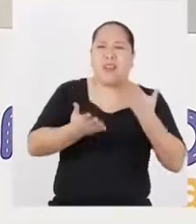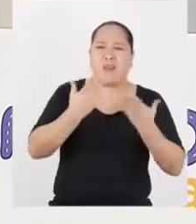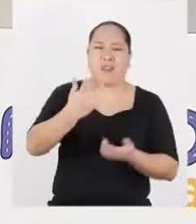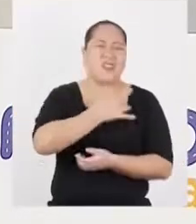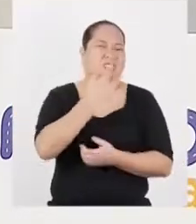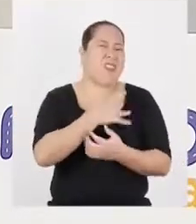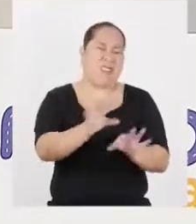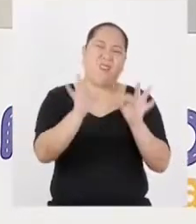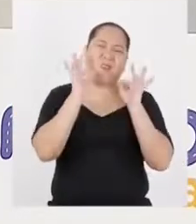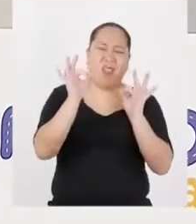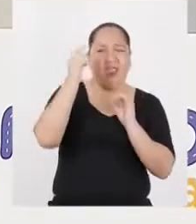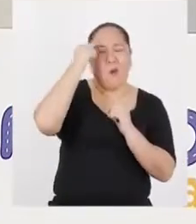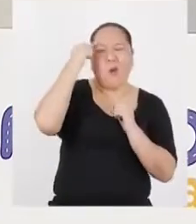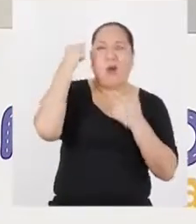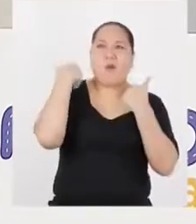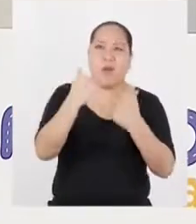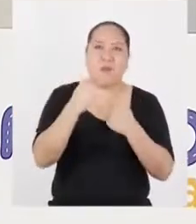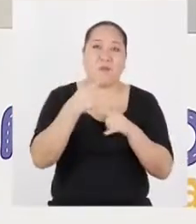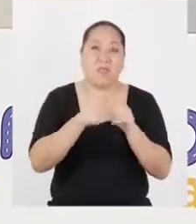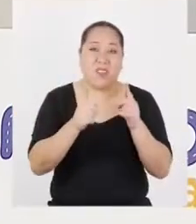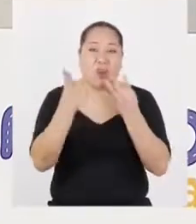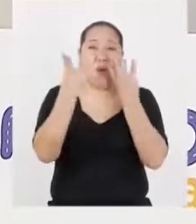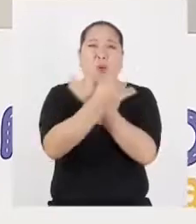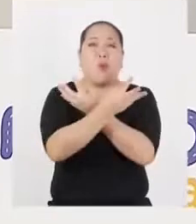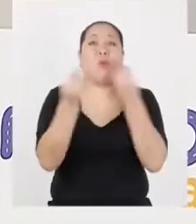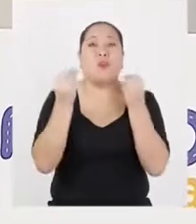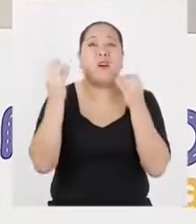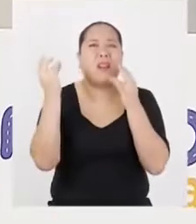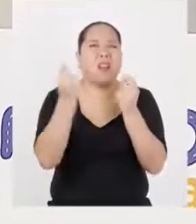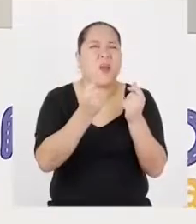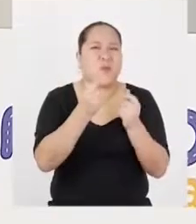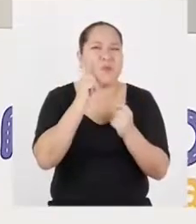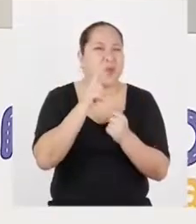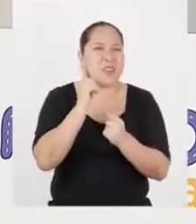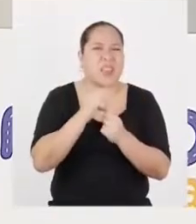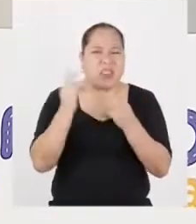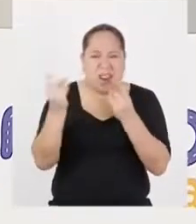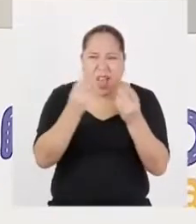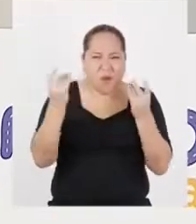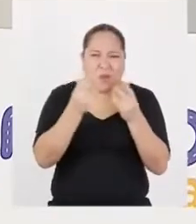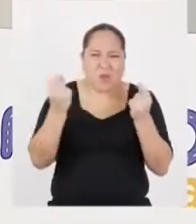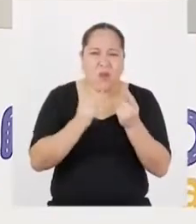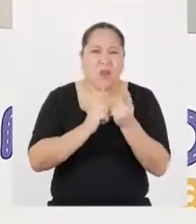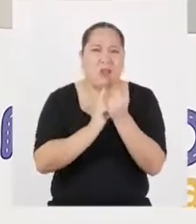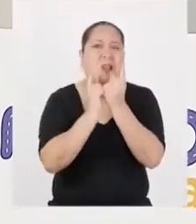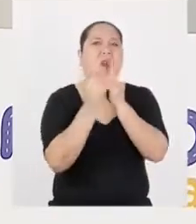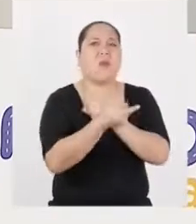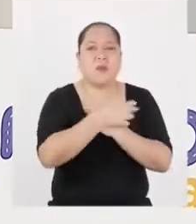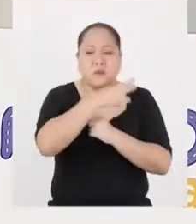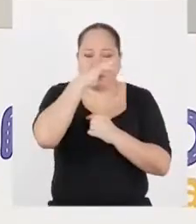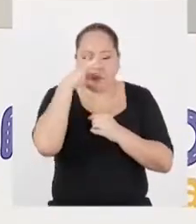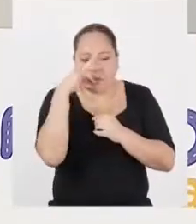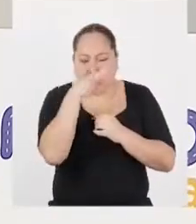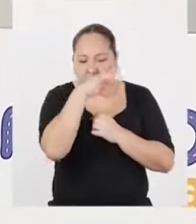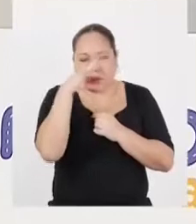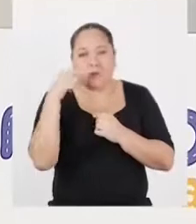es bienestar físico y también mental. Pero es un bienestar efímero y engañoso. Tanto que rápidamente puede volverse una